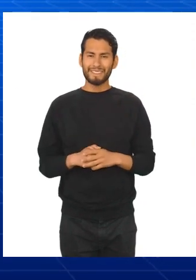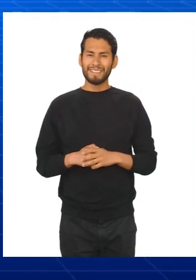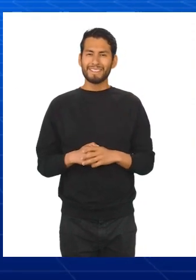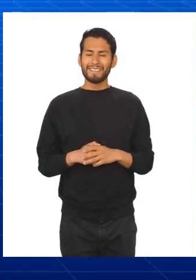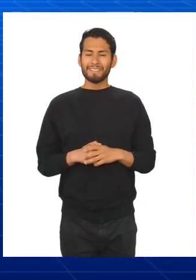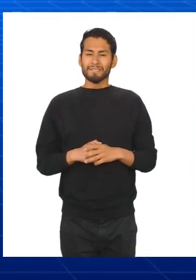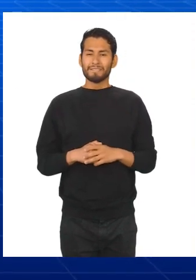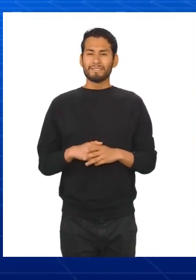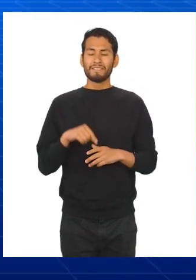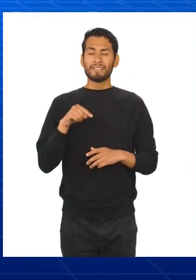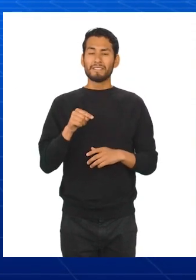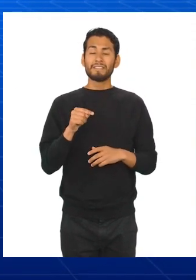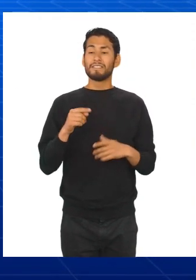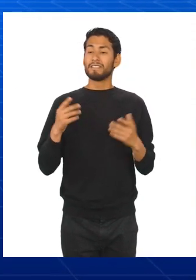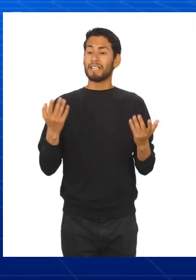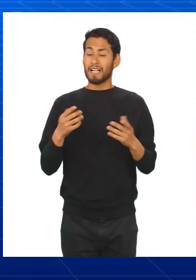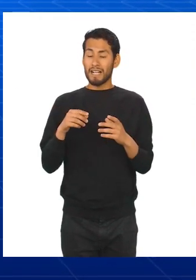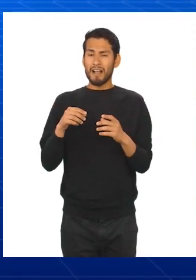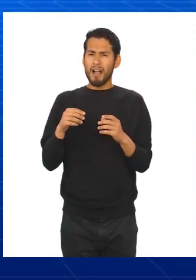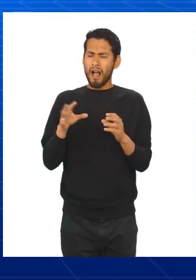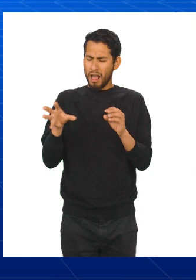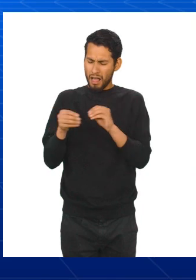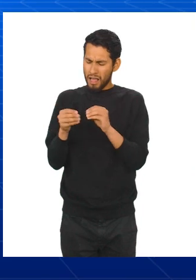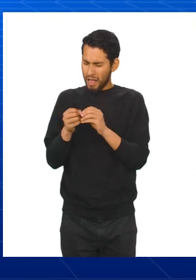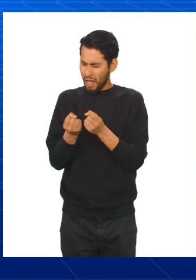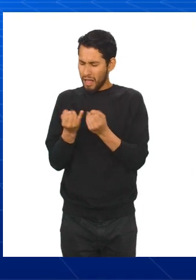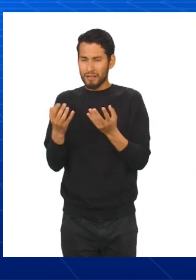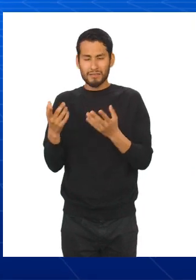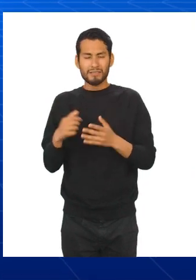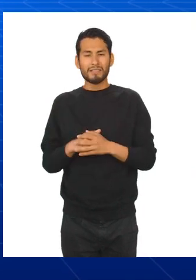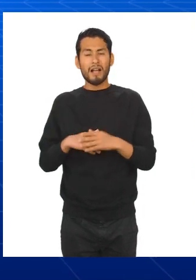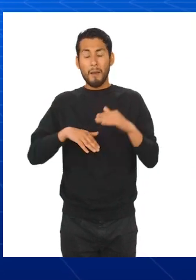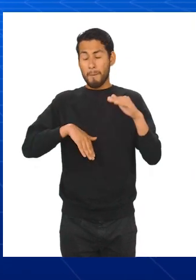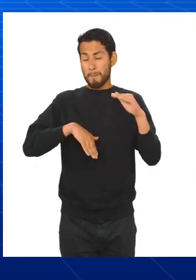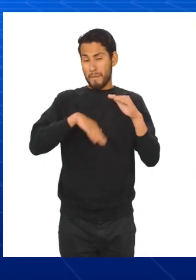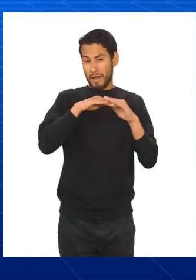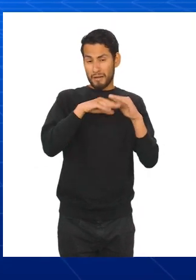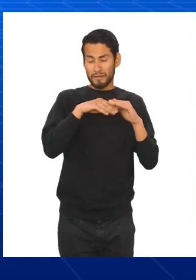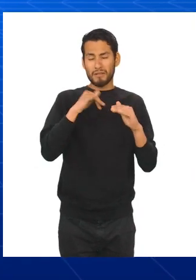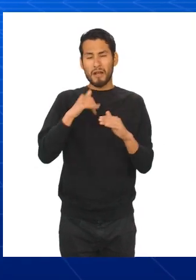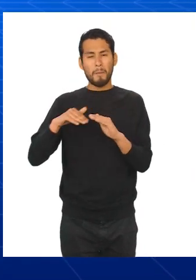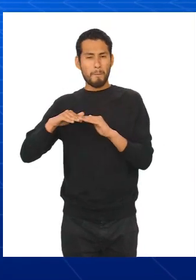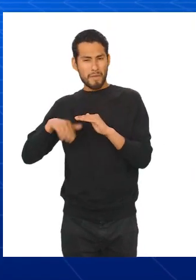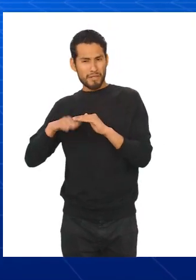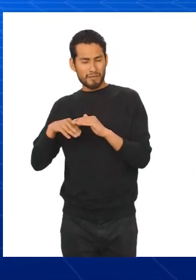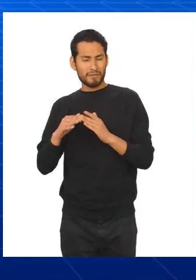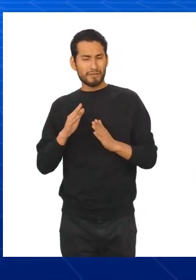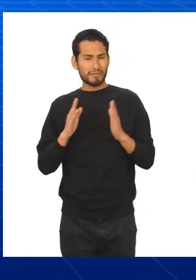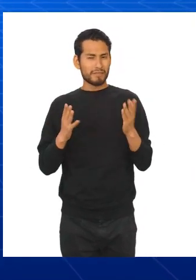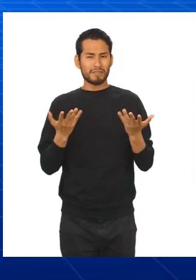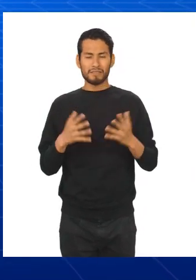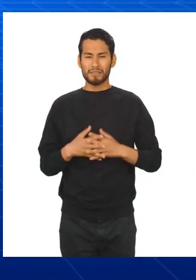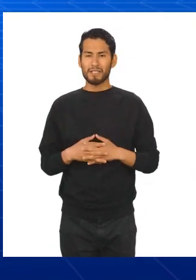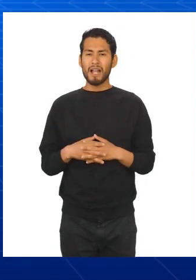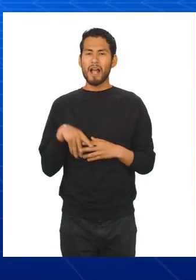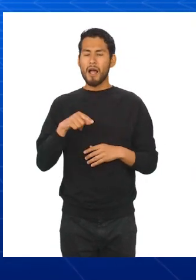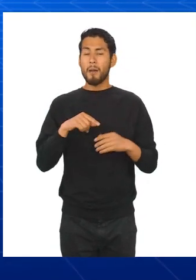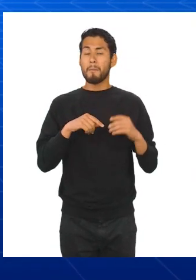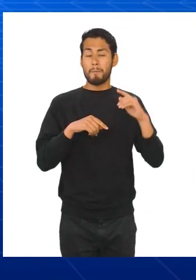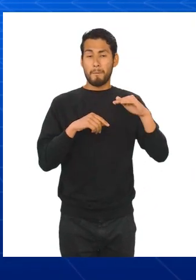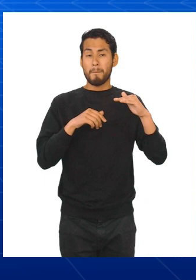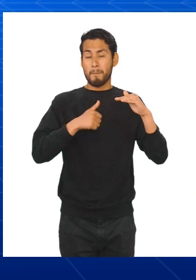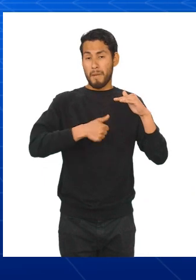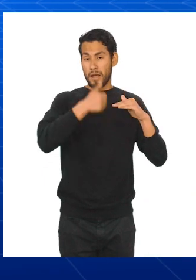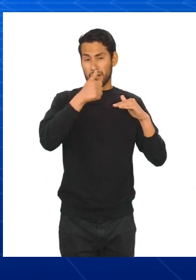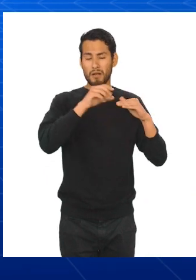El exceso de 3 que se tiene en este caso se distribuye entre rango máximo y rango mínimo. Por lo general se agrega el